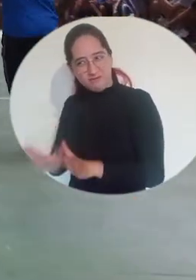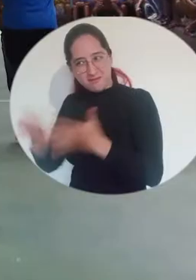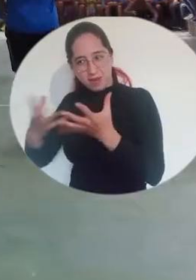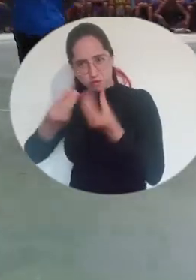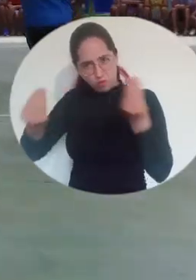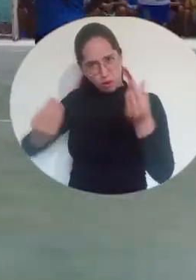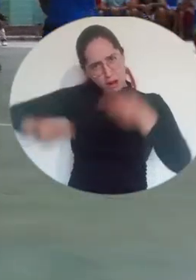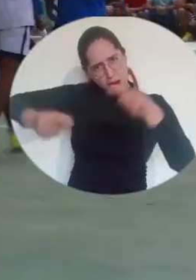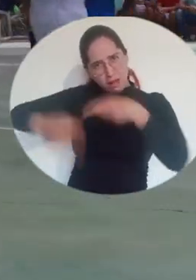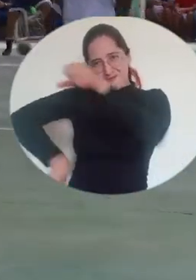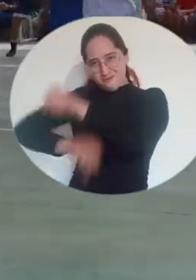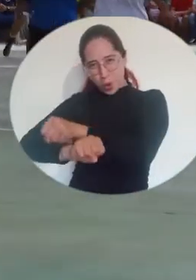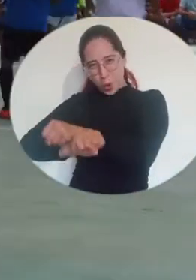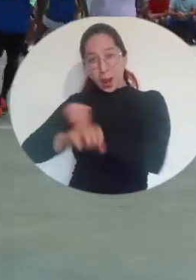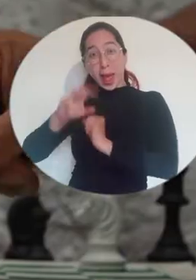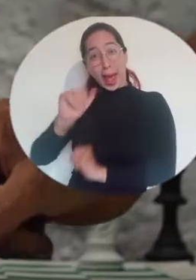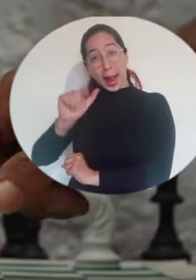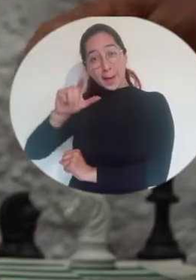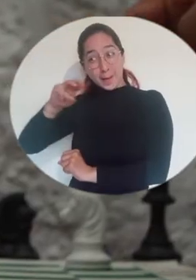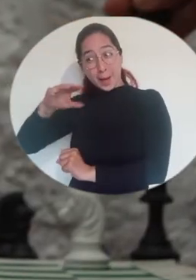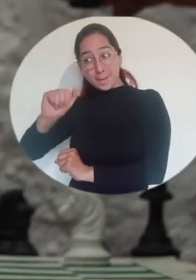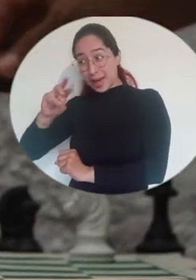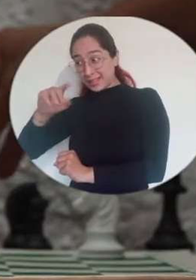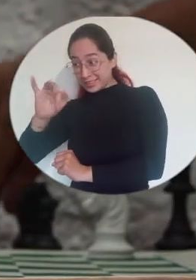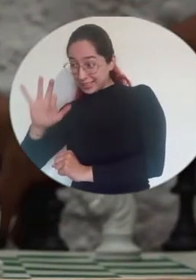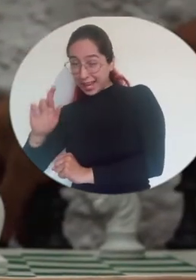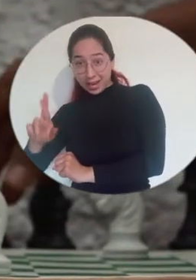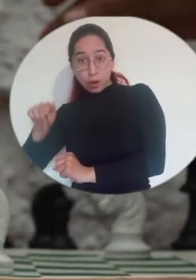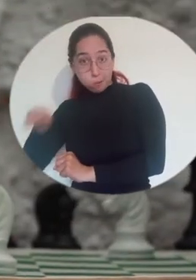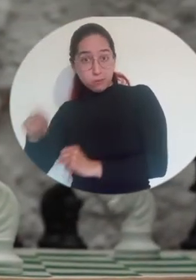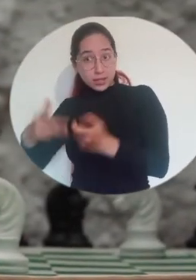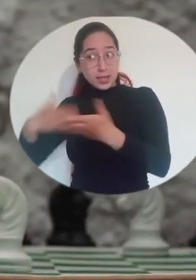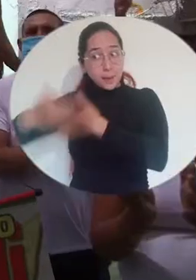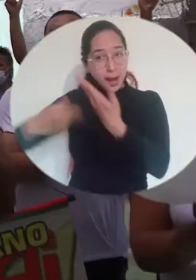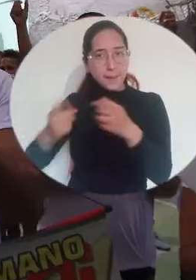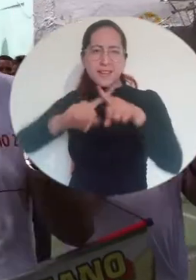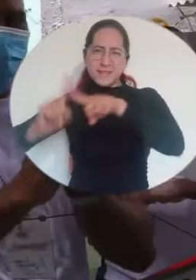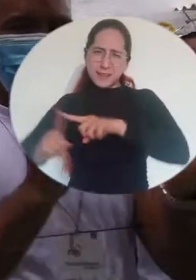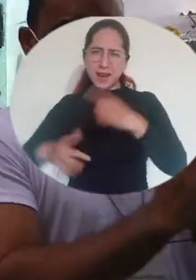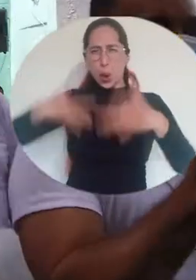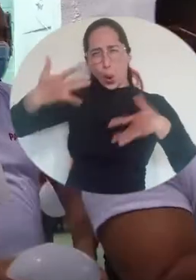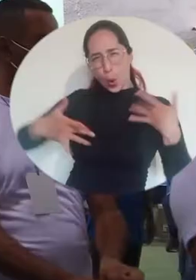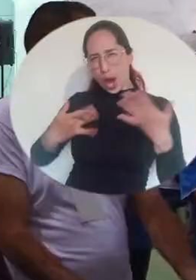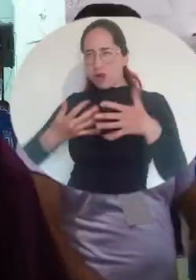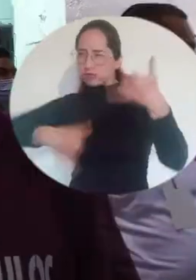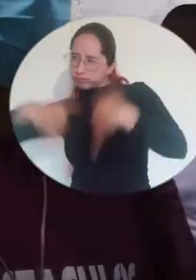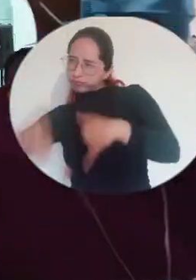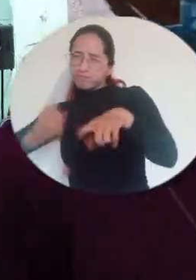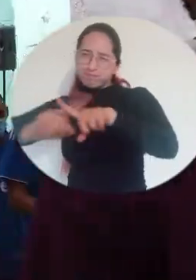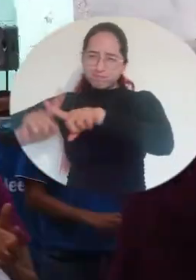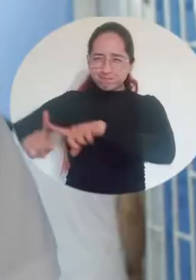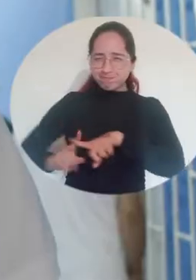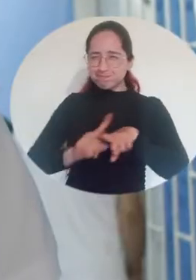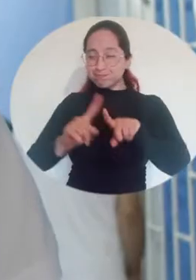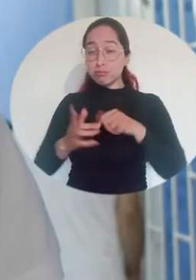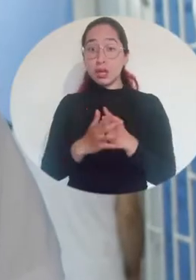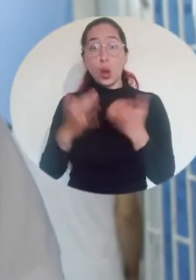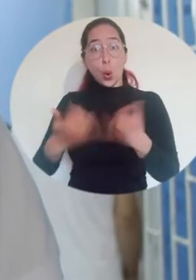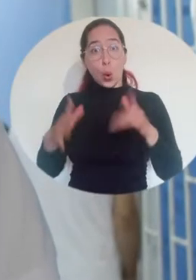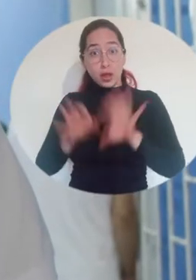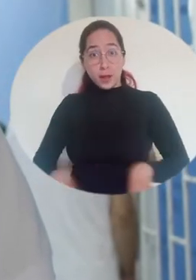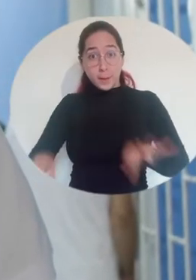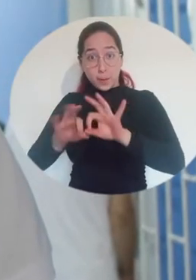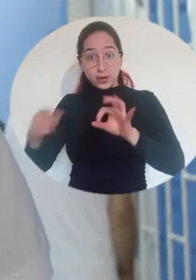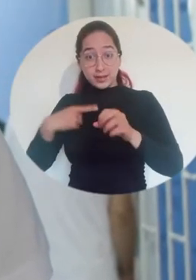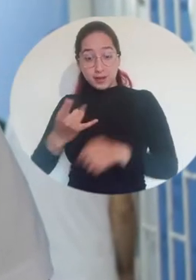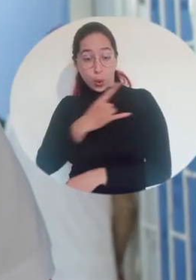de bienestar universitario de la Alma Mater y se desarrollaron otras actividades de juegos y lúdicas. Ha sido muy importante la